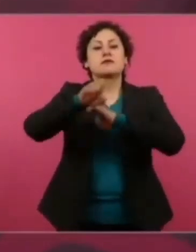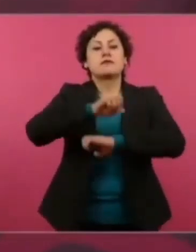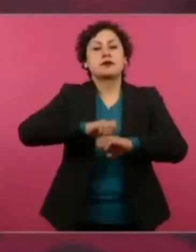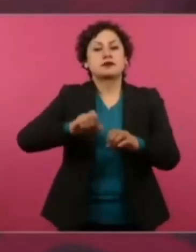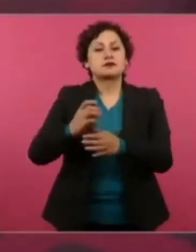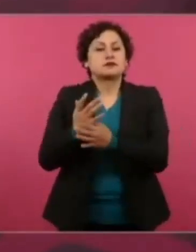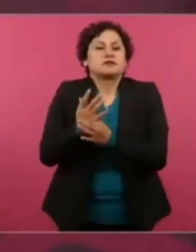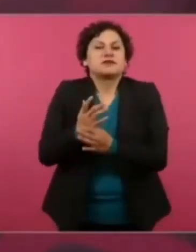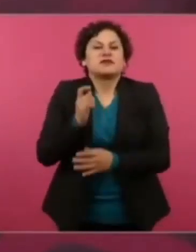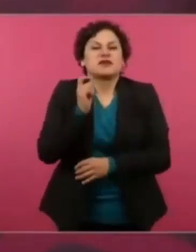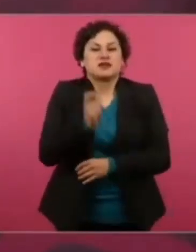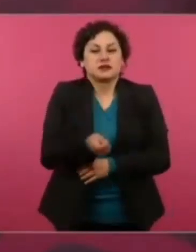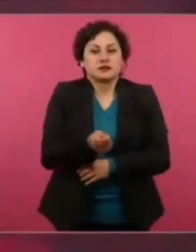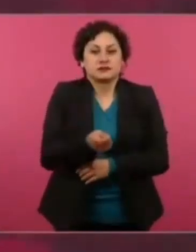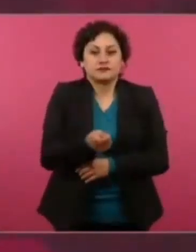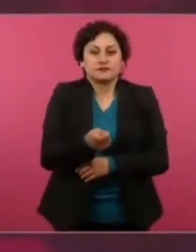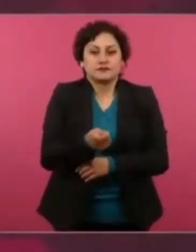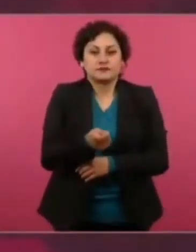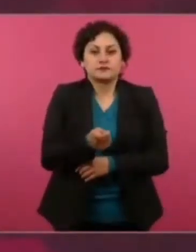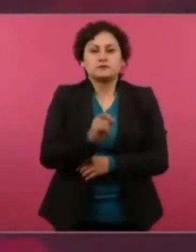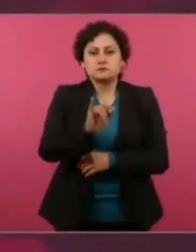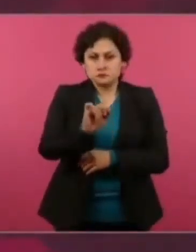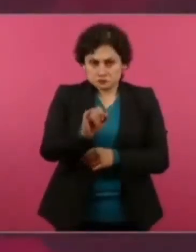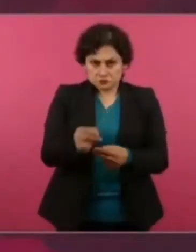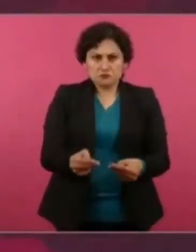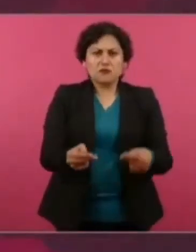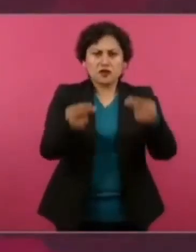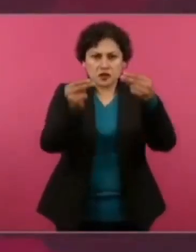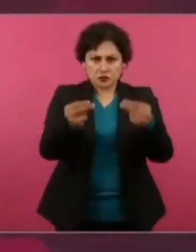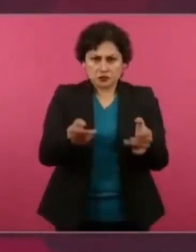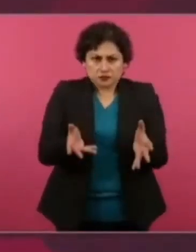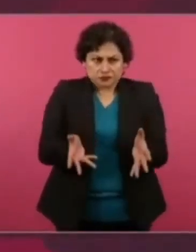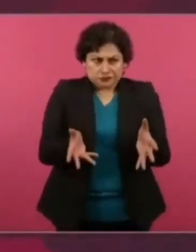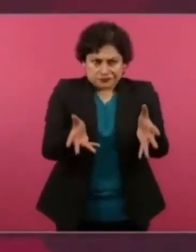Que hagan negocio, desde luego,